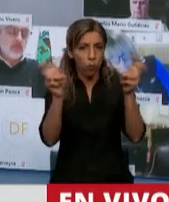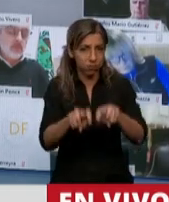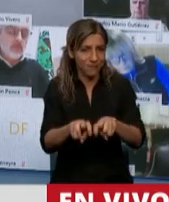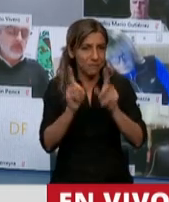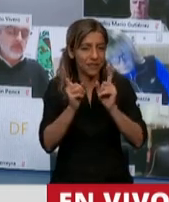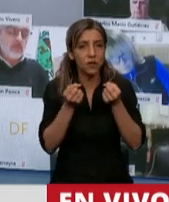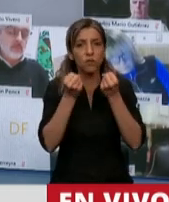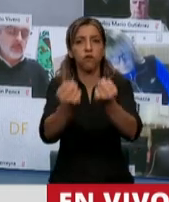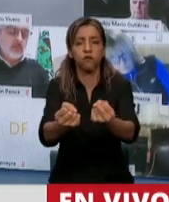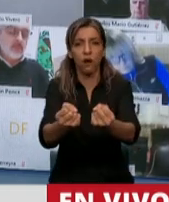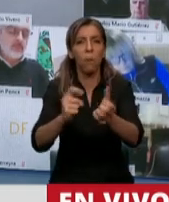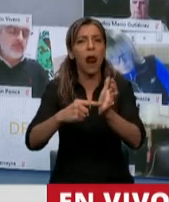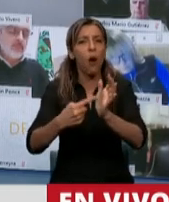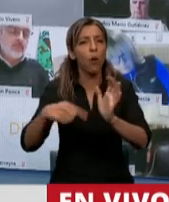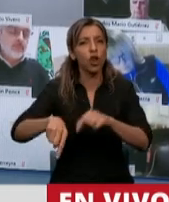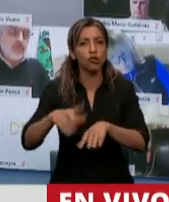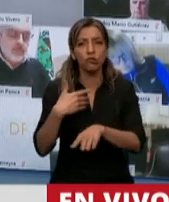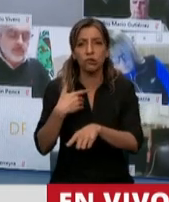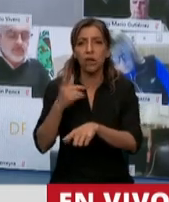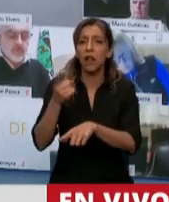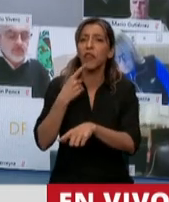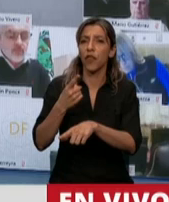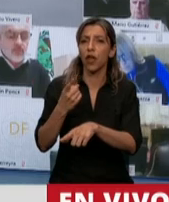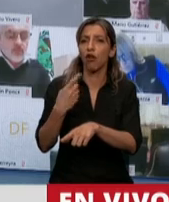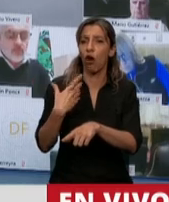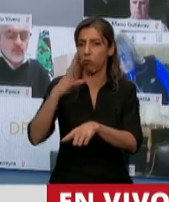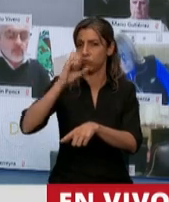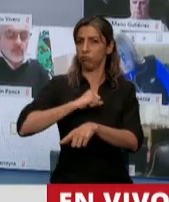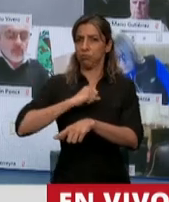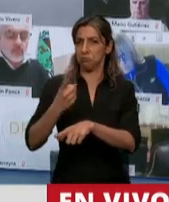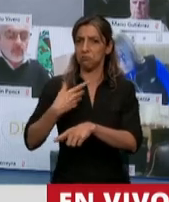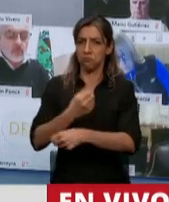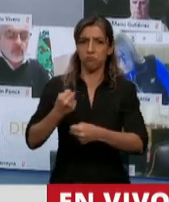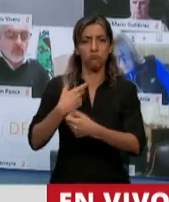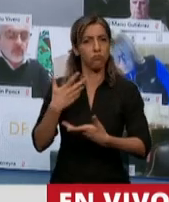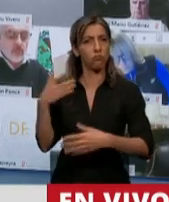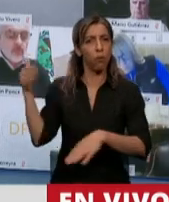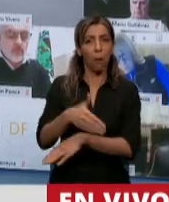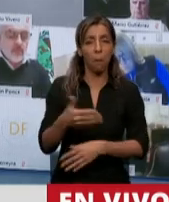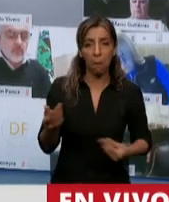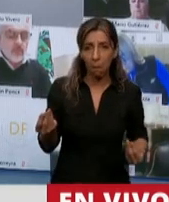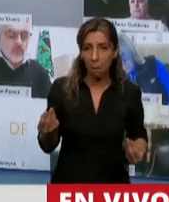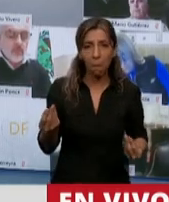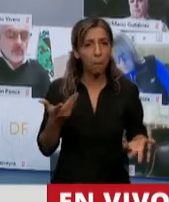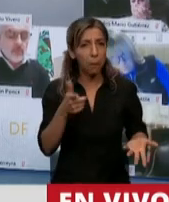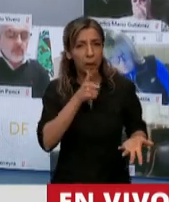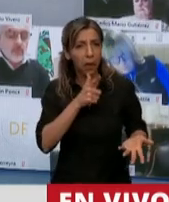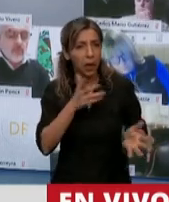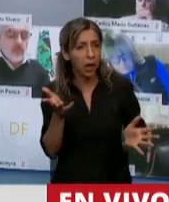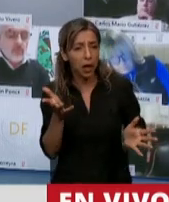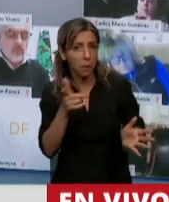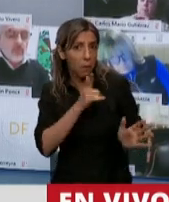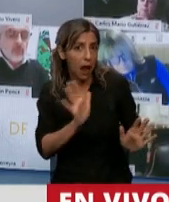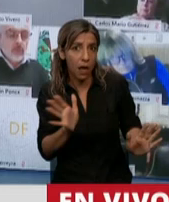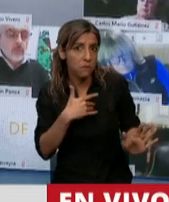digamos, como un hecho heroico, creo que es un hecho de una irresponsabilidad absoluta porque salen de una ciudad